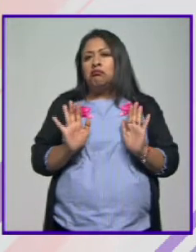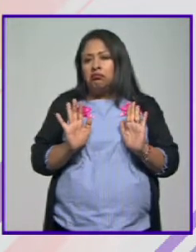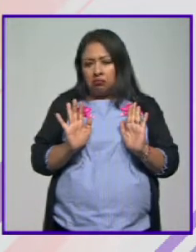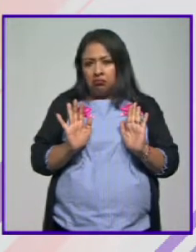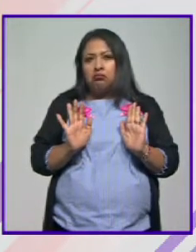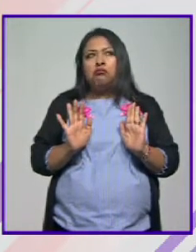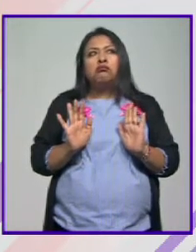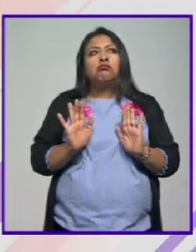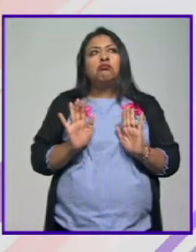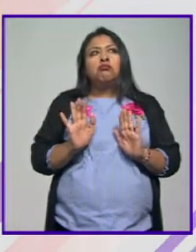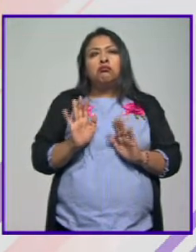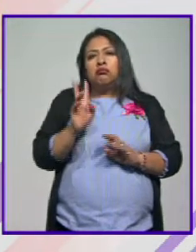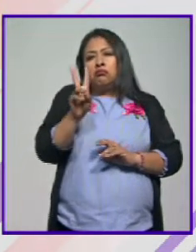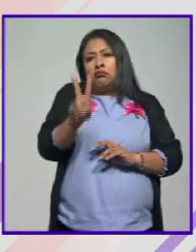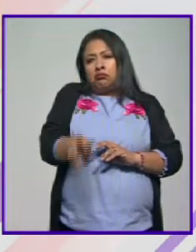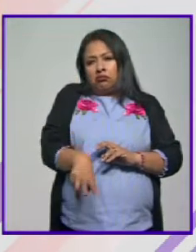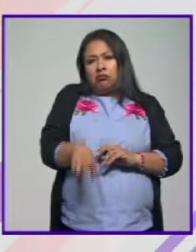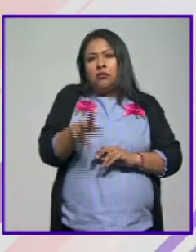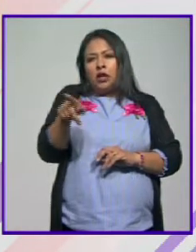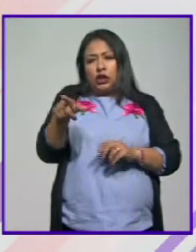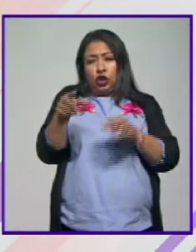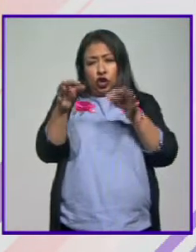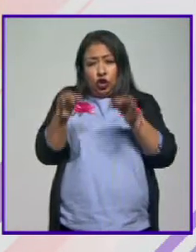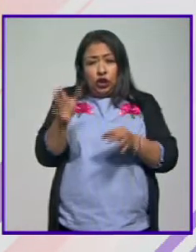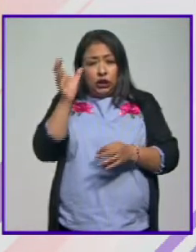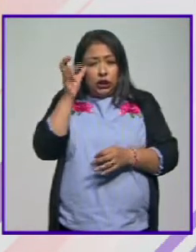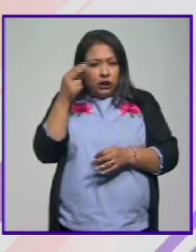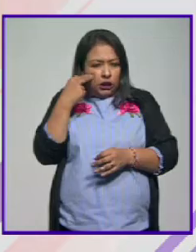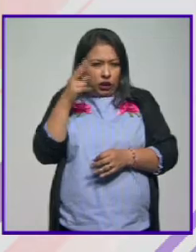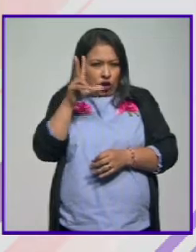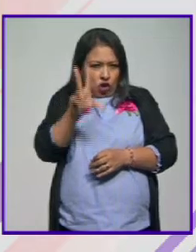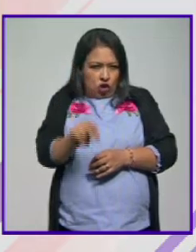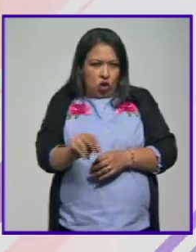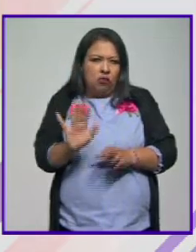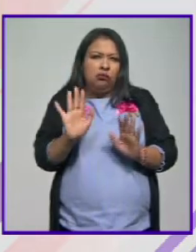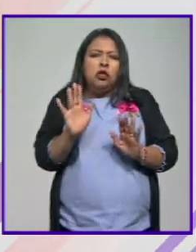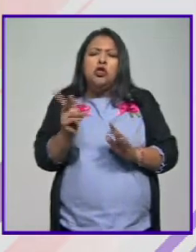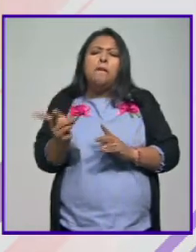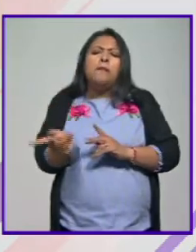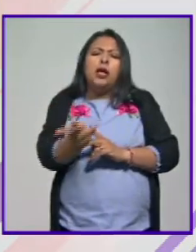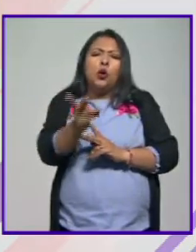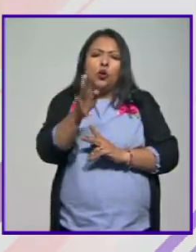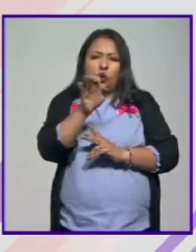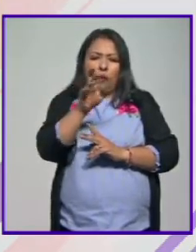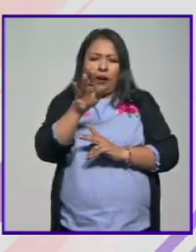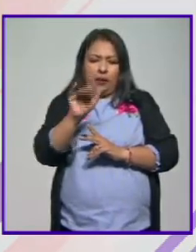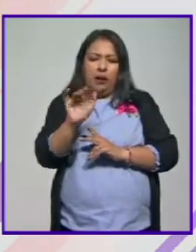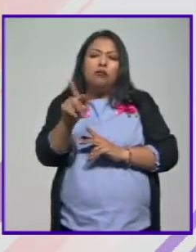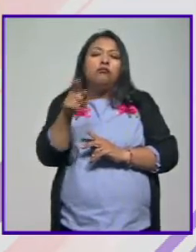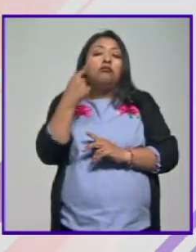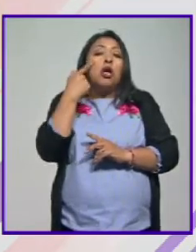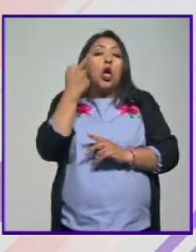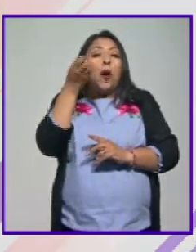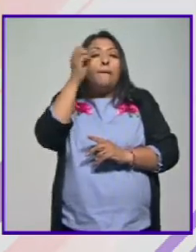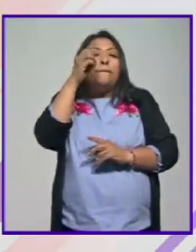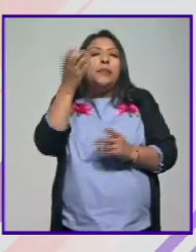digo a pesar de que propiamente no era chino pues le dije cuando le pregunté a Bárbara cómo ves